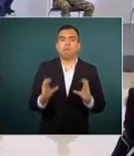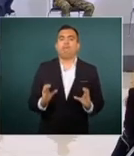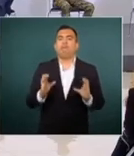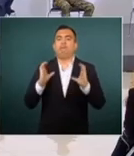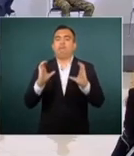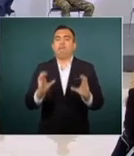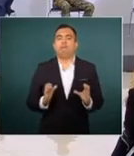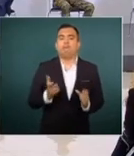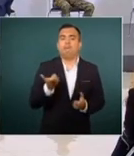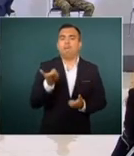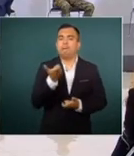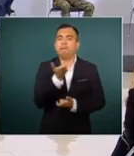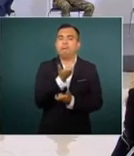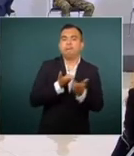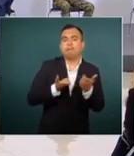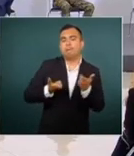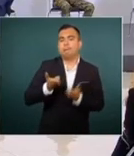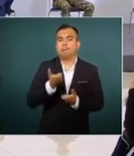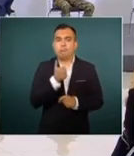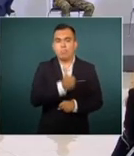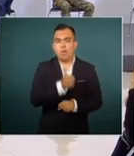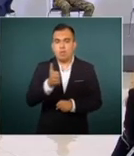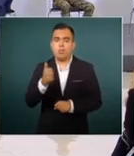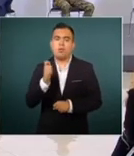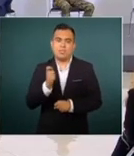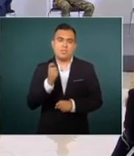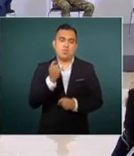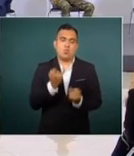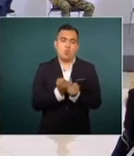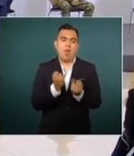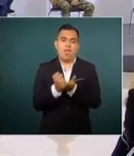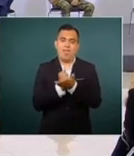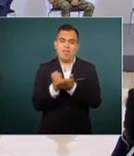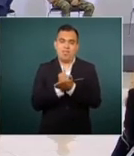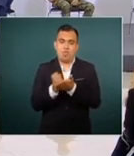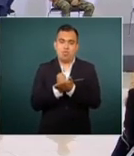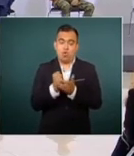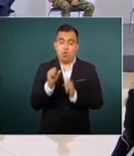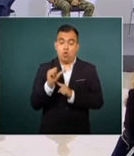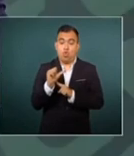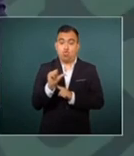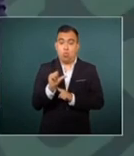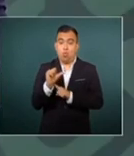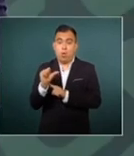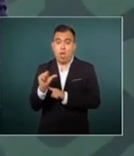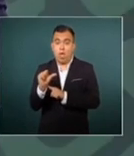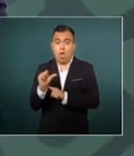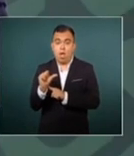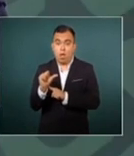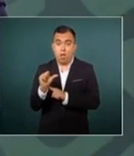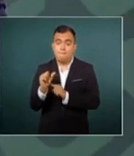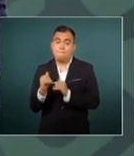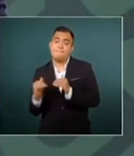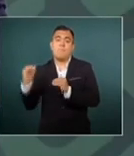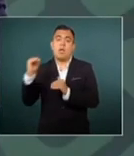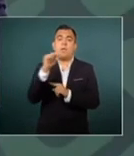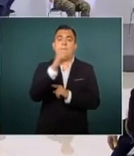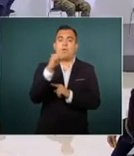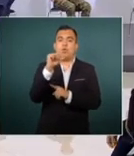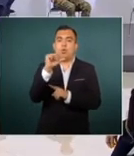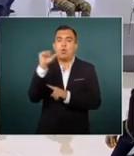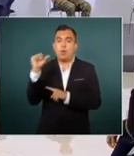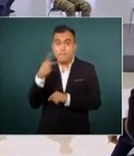particularmente la calidad de nuestras líneas de crédito, subió de doble A menos a doble A. ¿Entonces Jalisco